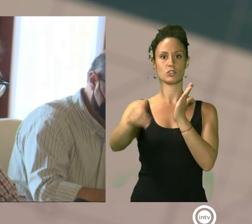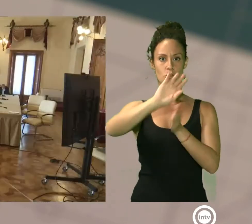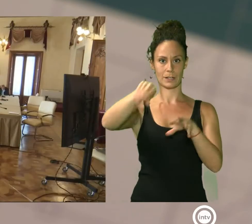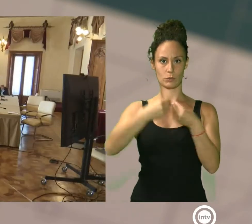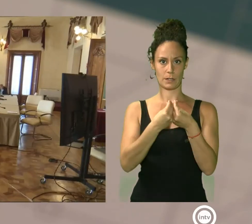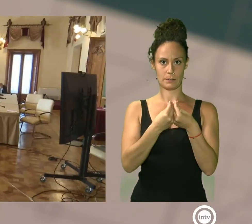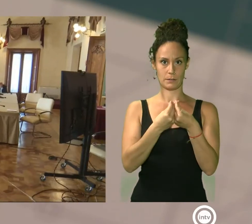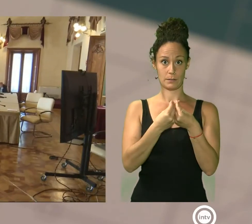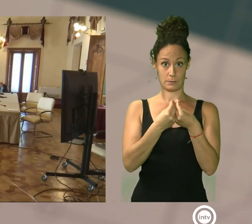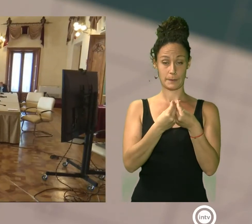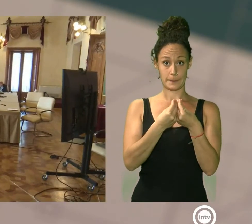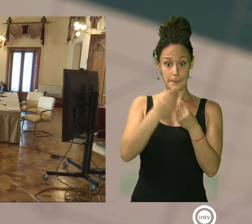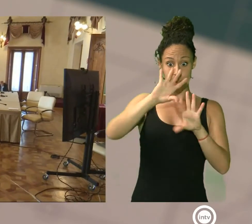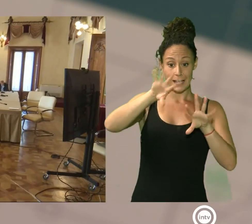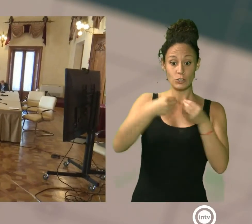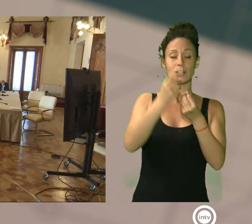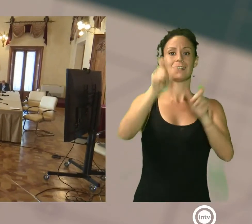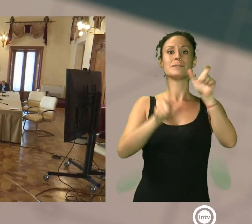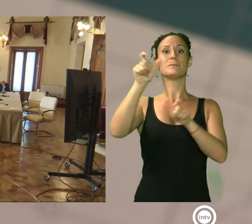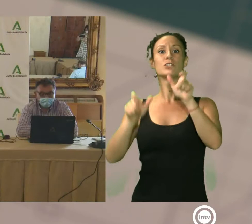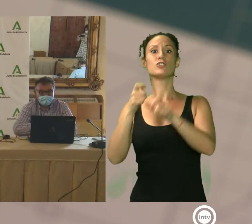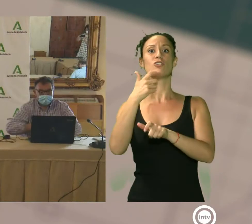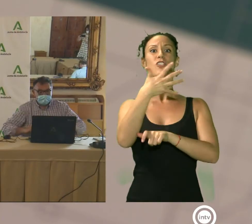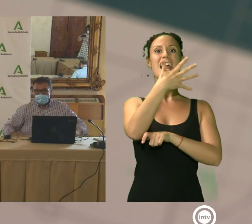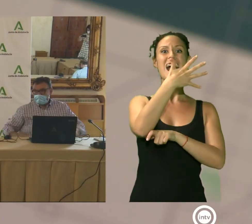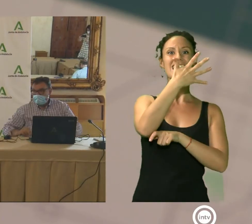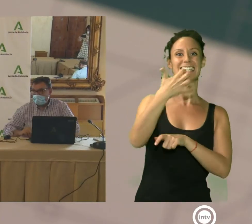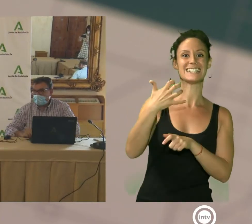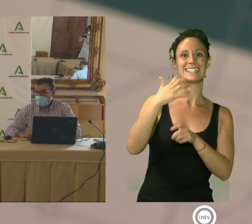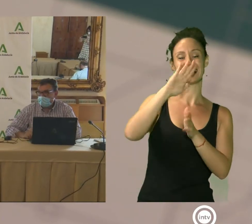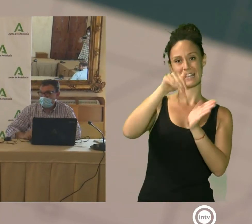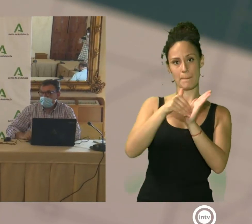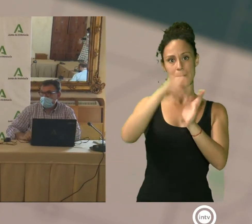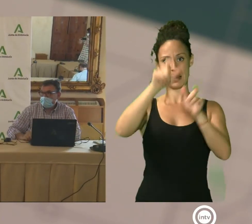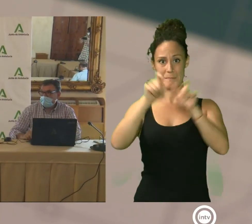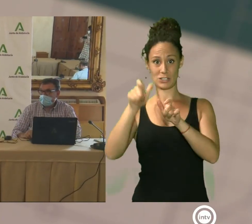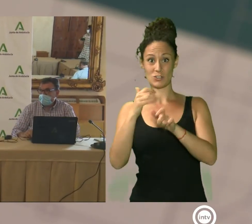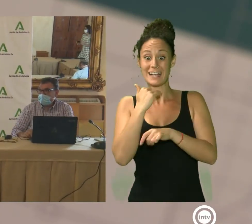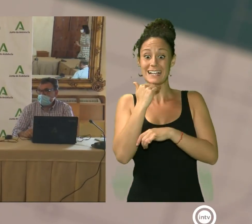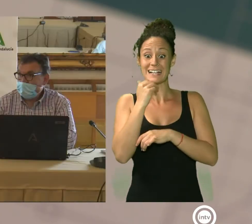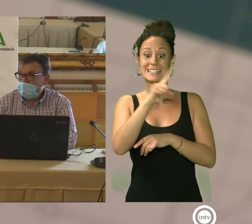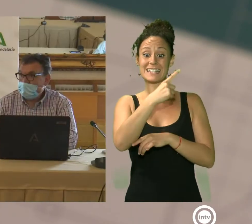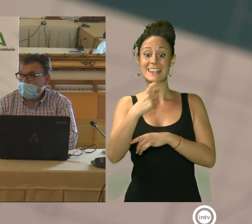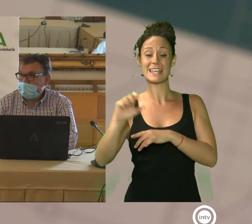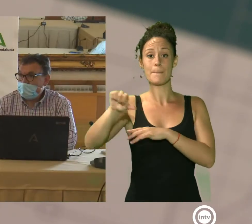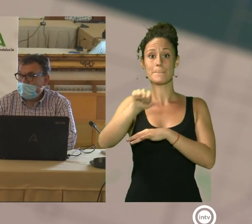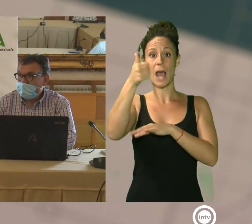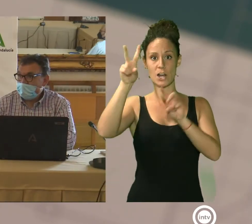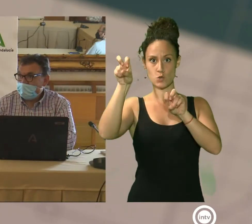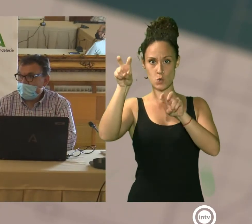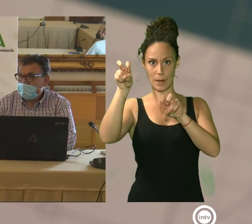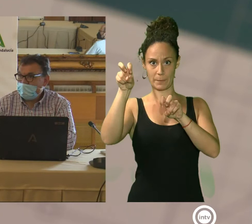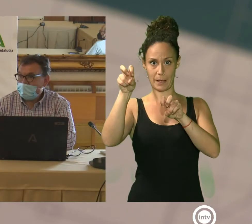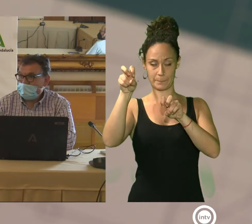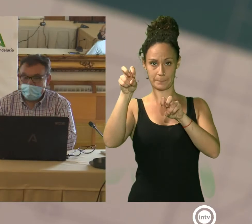plantilla de medio millar de personas y casi 100 de reciente incorporación. Además la Junta sigue con su proceso de renovación de